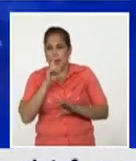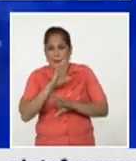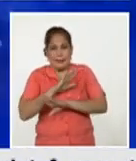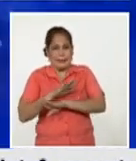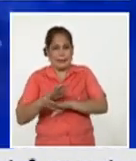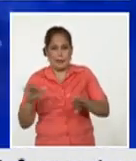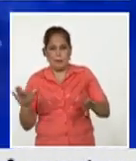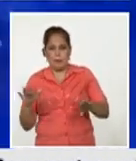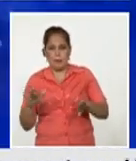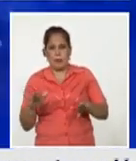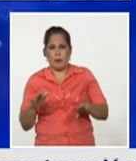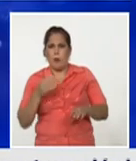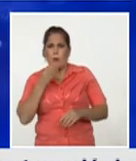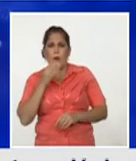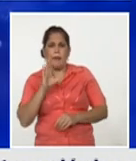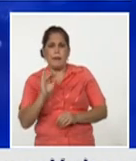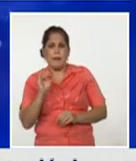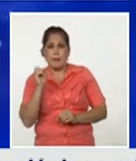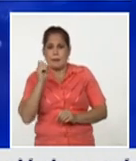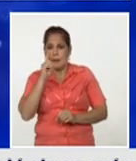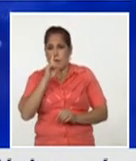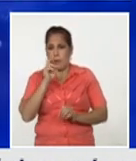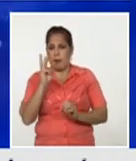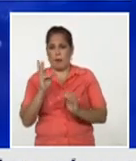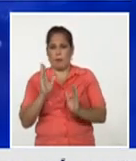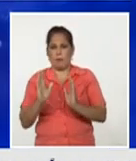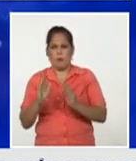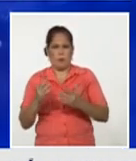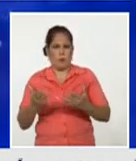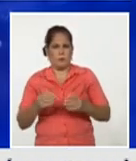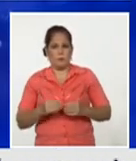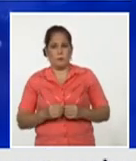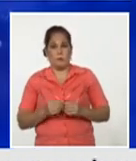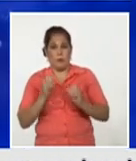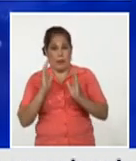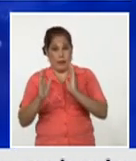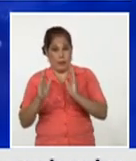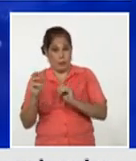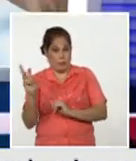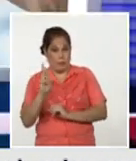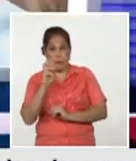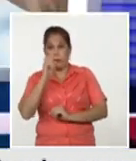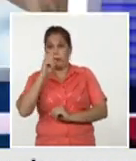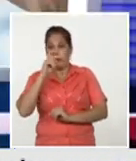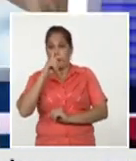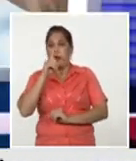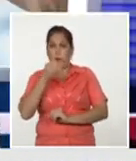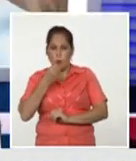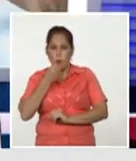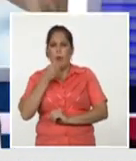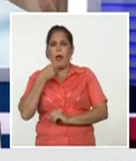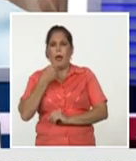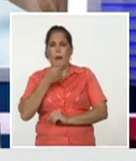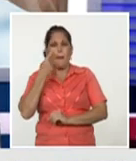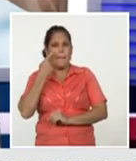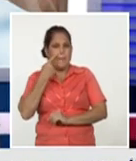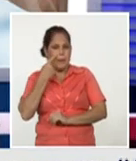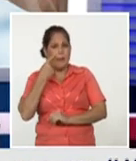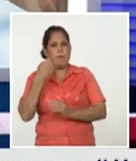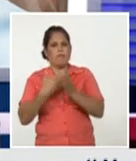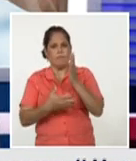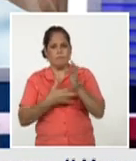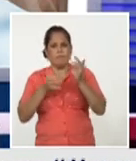culminó una fase 3 de ensayos clínicos? la fase 3 de ensayo clínico culmina cuando usted puede hacer la medición de eficacia